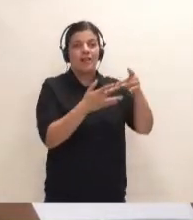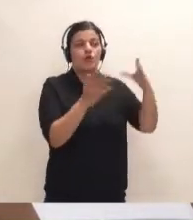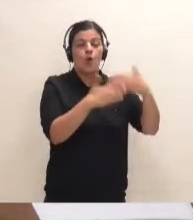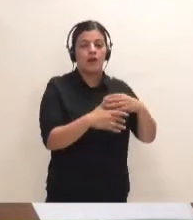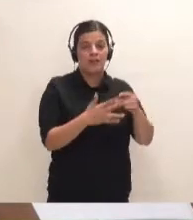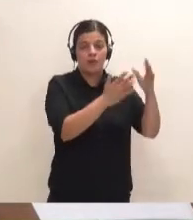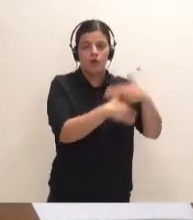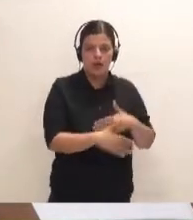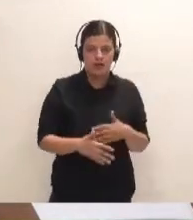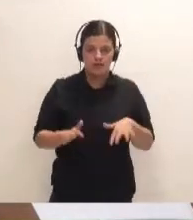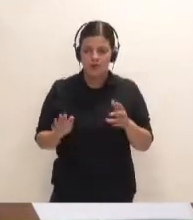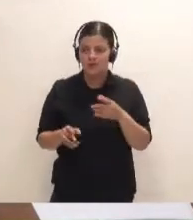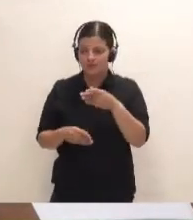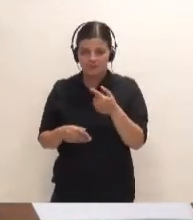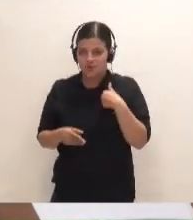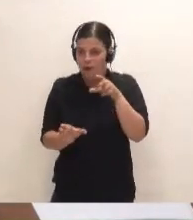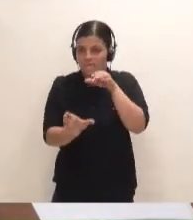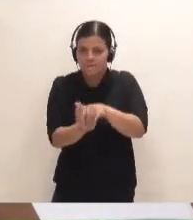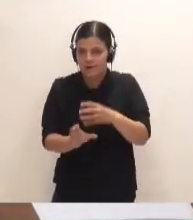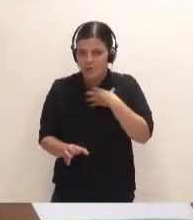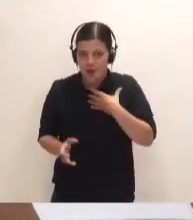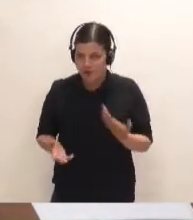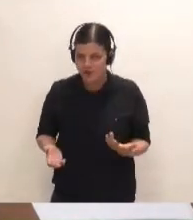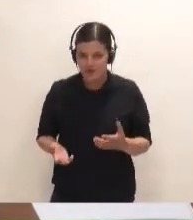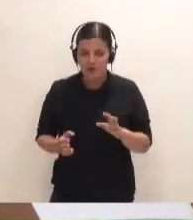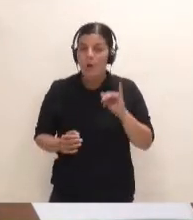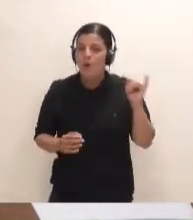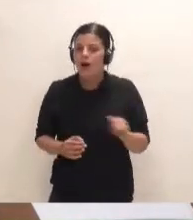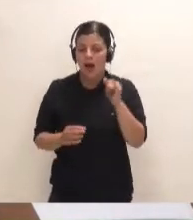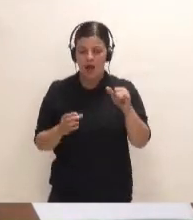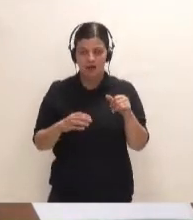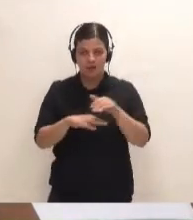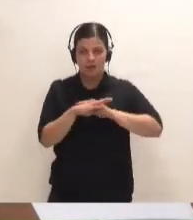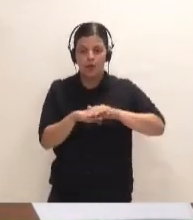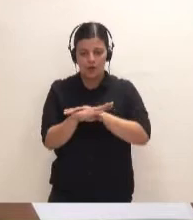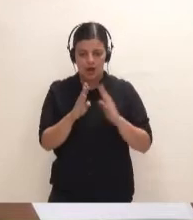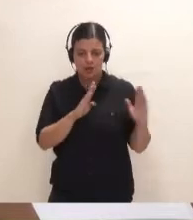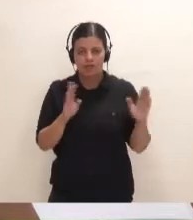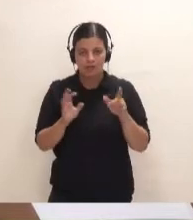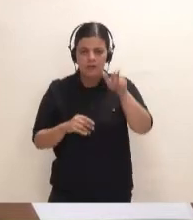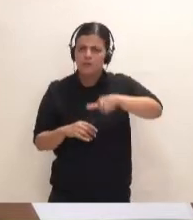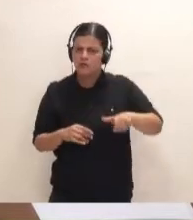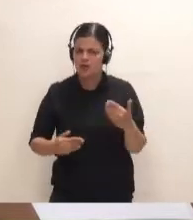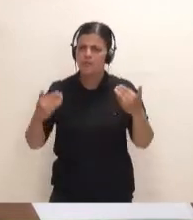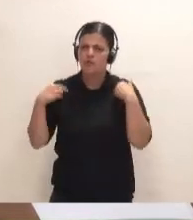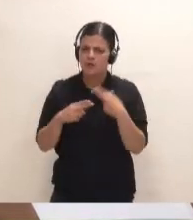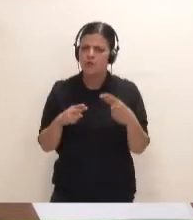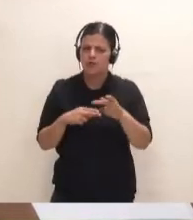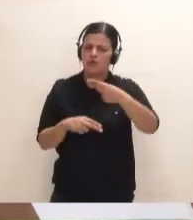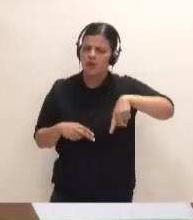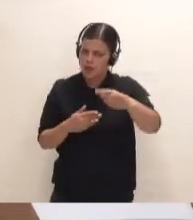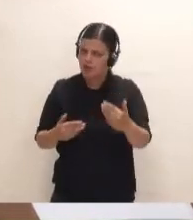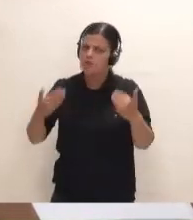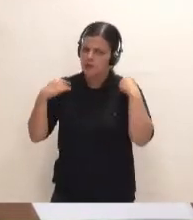en lo que desgraciadamente no he podido intervenir. Ojalá los gobiernos se hubieran tomado o los responsables políticos que eran los encargados